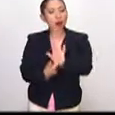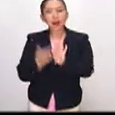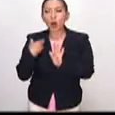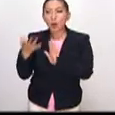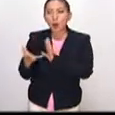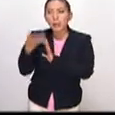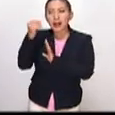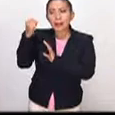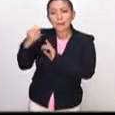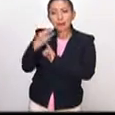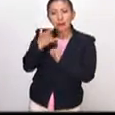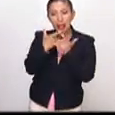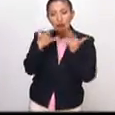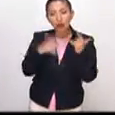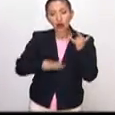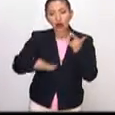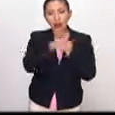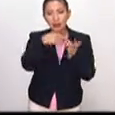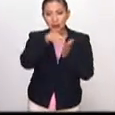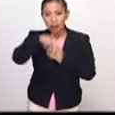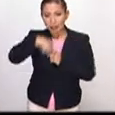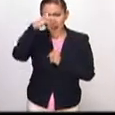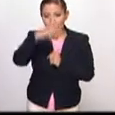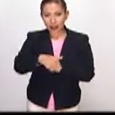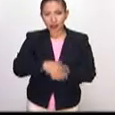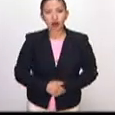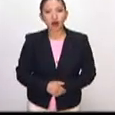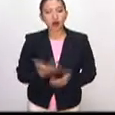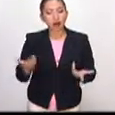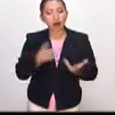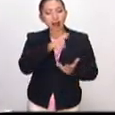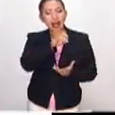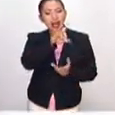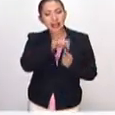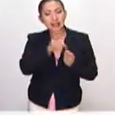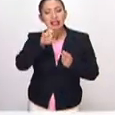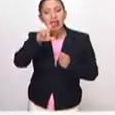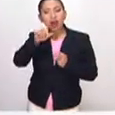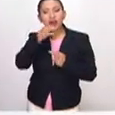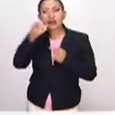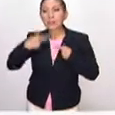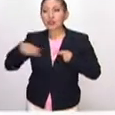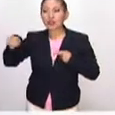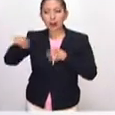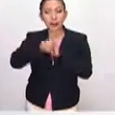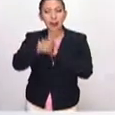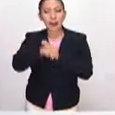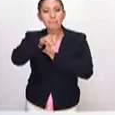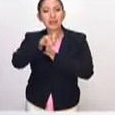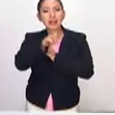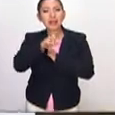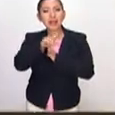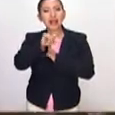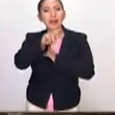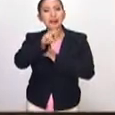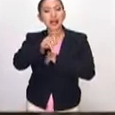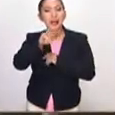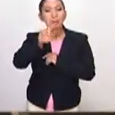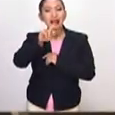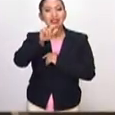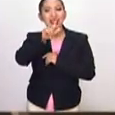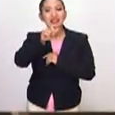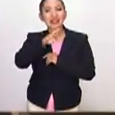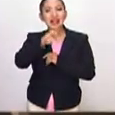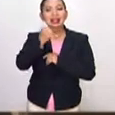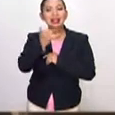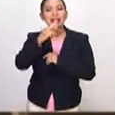influencia que éste tuvo en la historia de nuestra pintura. Raíces, ecos y voces de artistas como Miguel Cabrera y Baltasar de